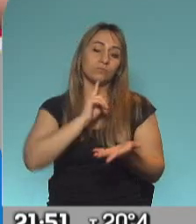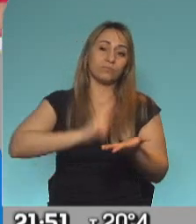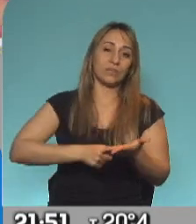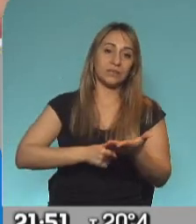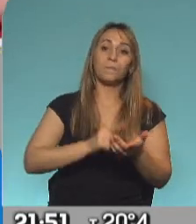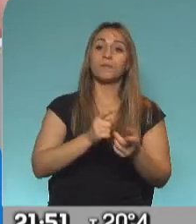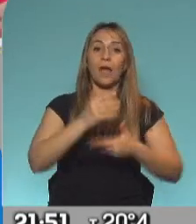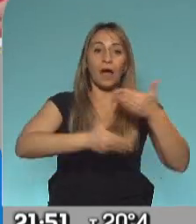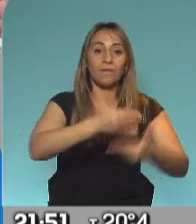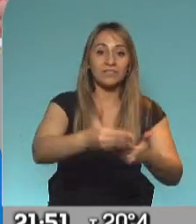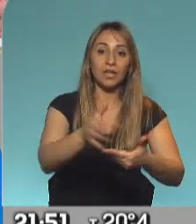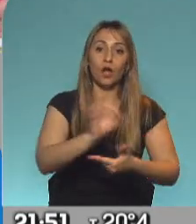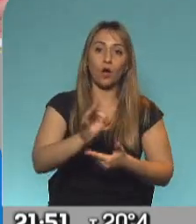margen de maniobra que tenga la asamblea para avanzar en el año.